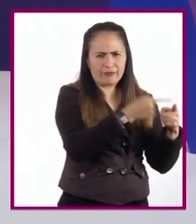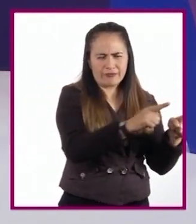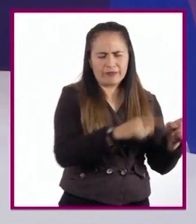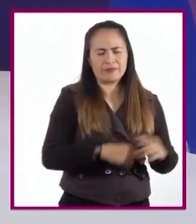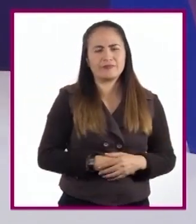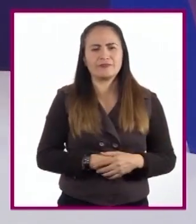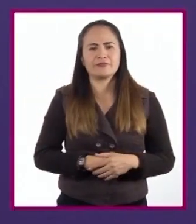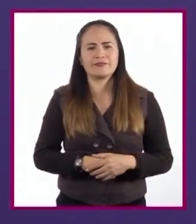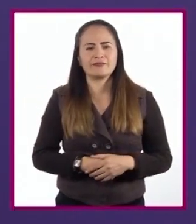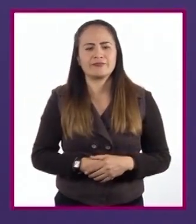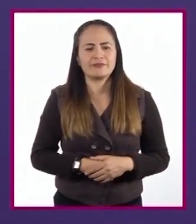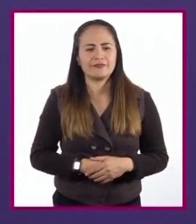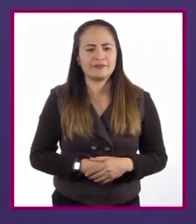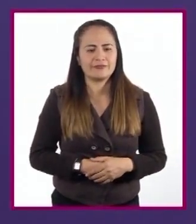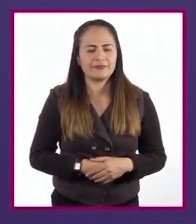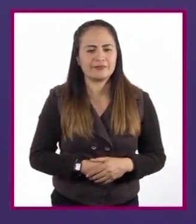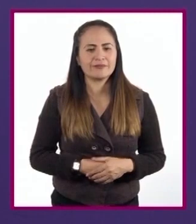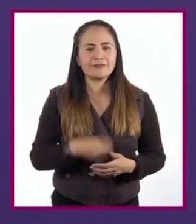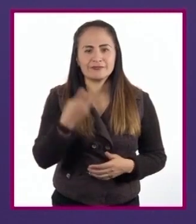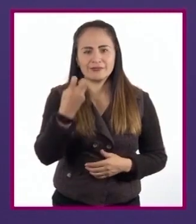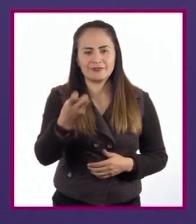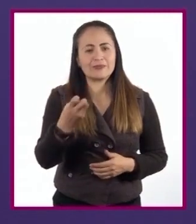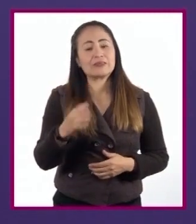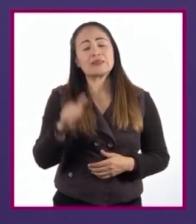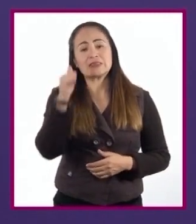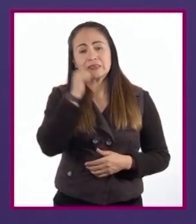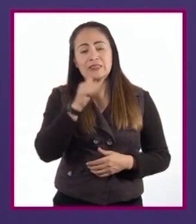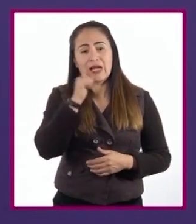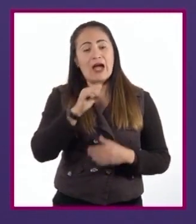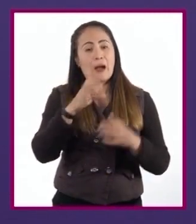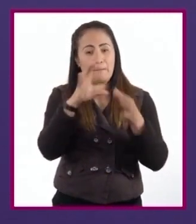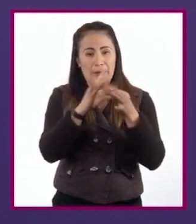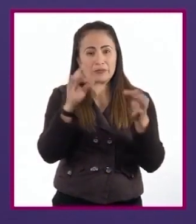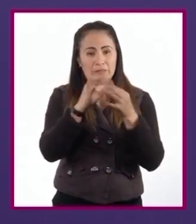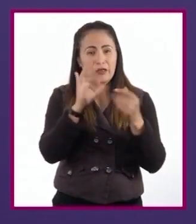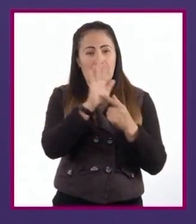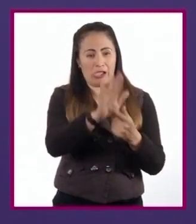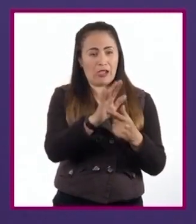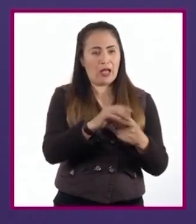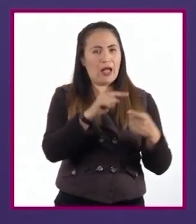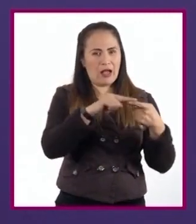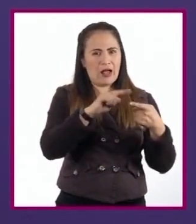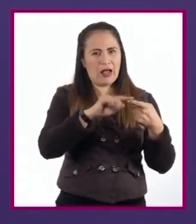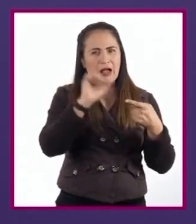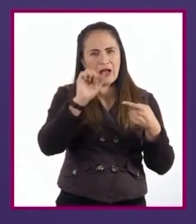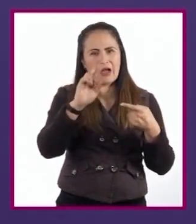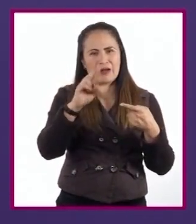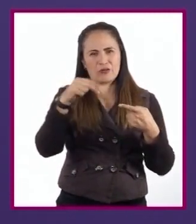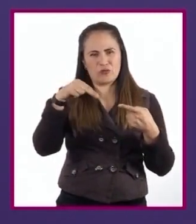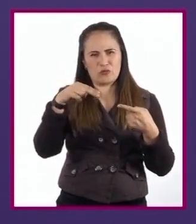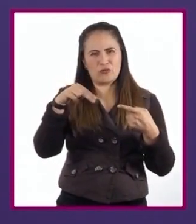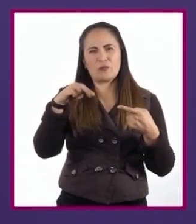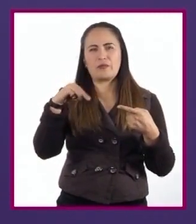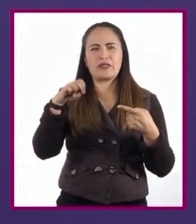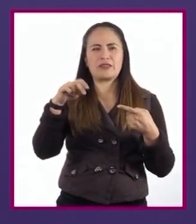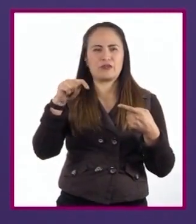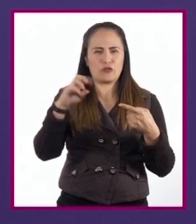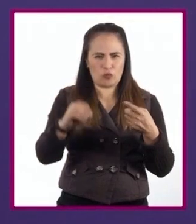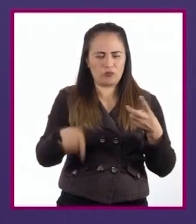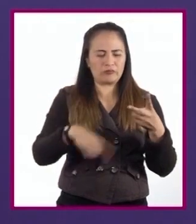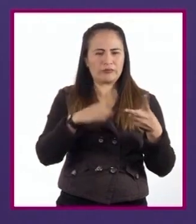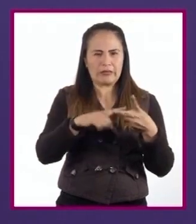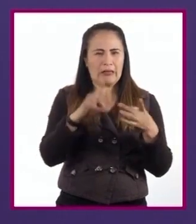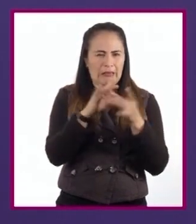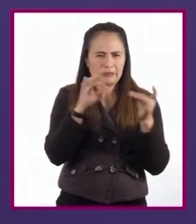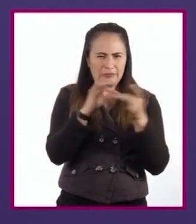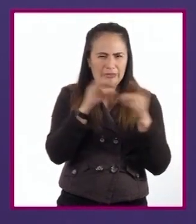Correcto. Un argumento no es válido cuando las premisas y conclusión no están bien hiladas, o bien